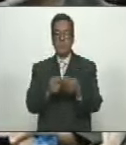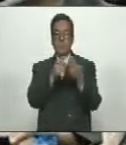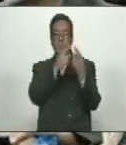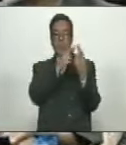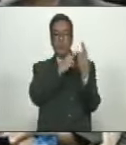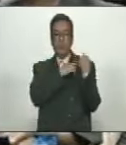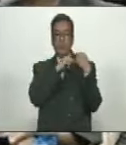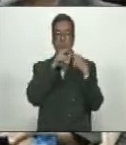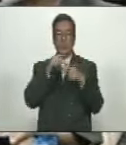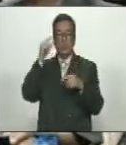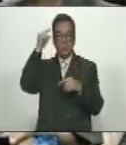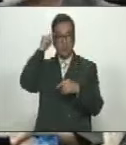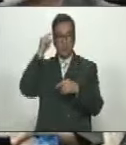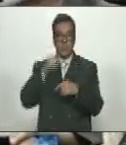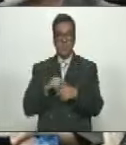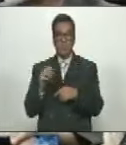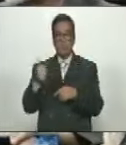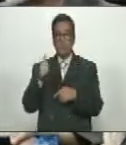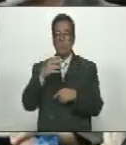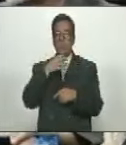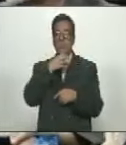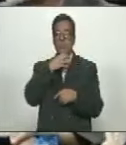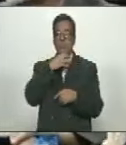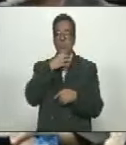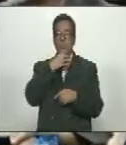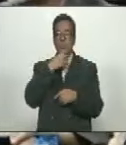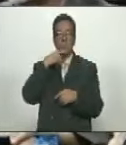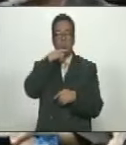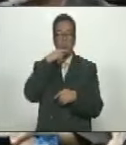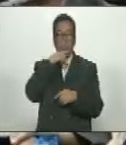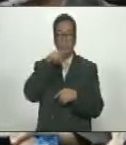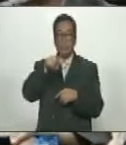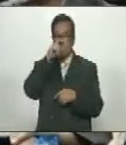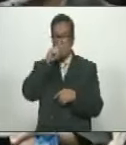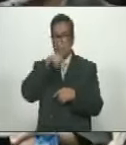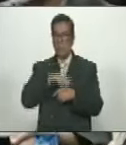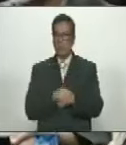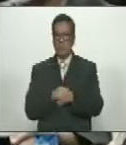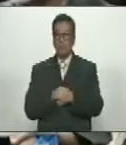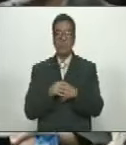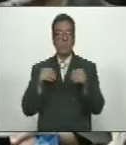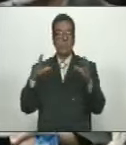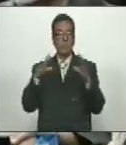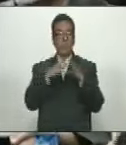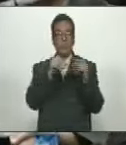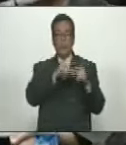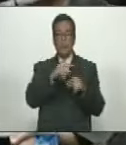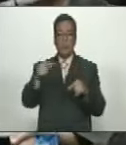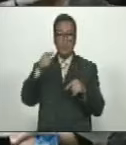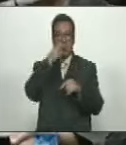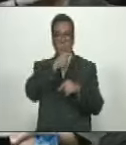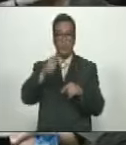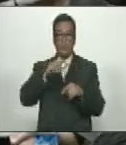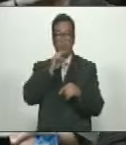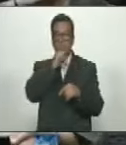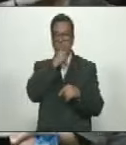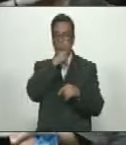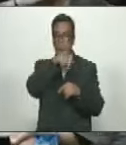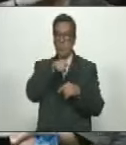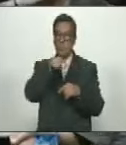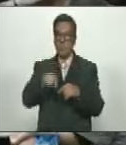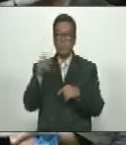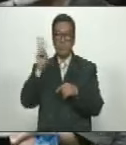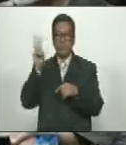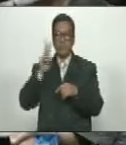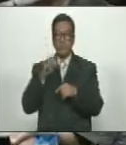El día 10 De octubre De ese Mismo Año Con toda La Población Adulta Mayor